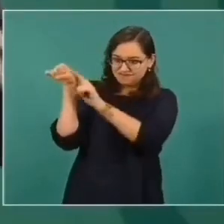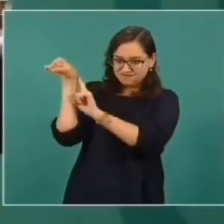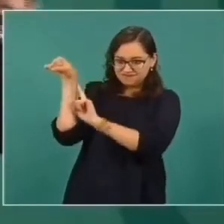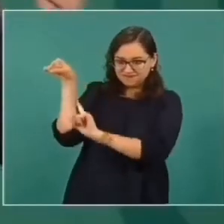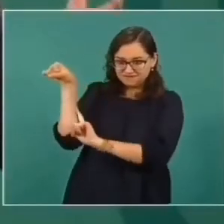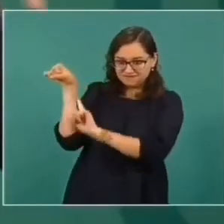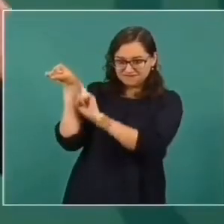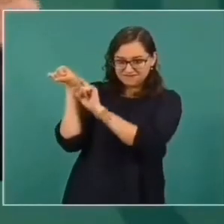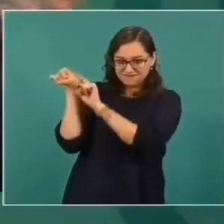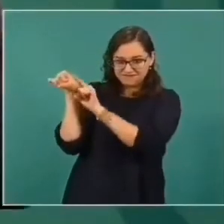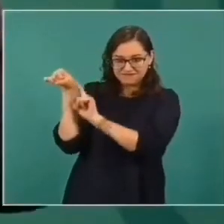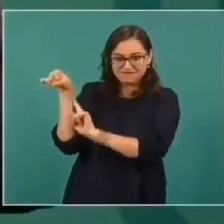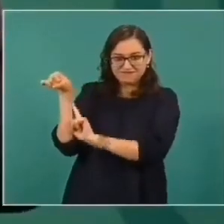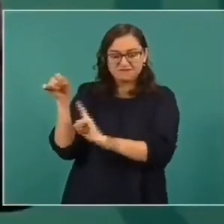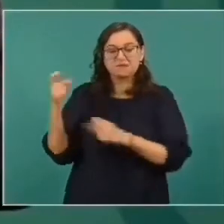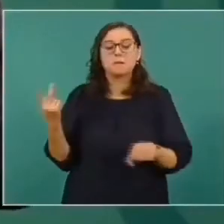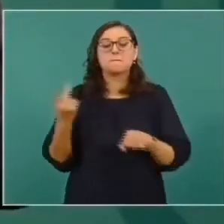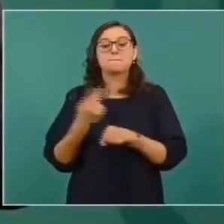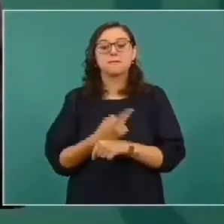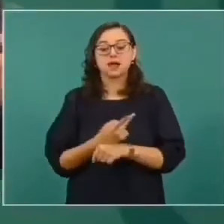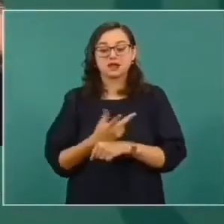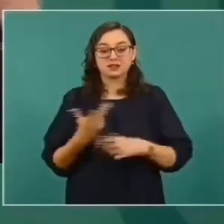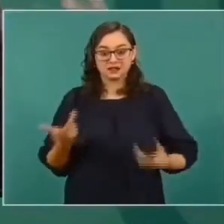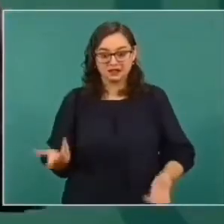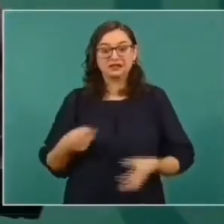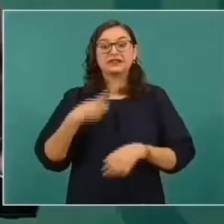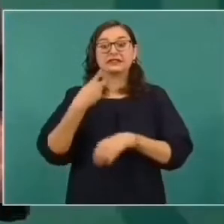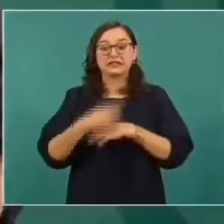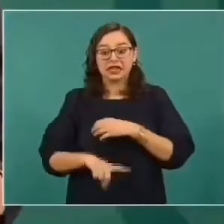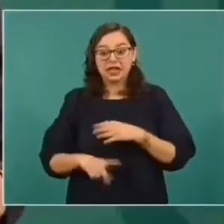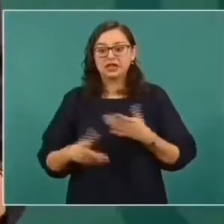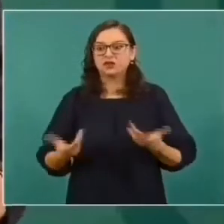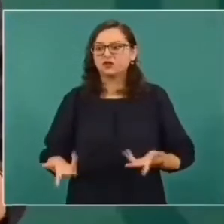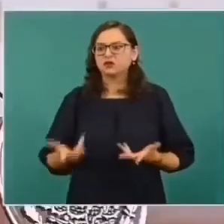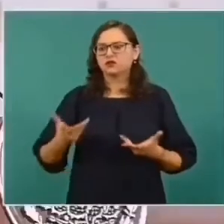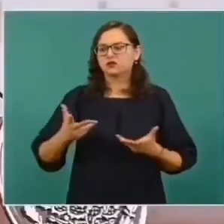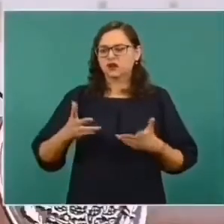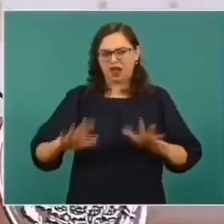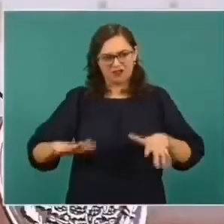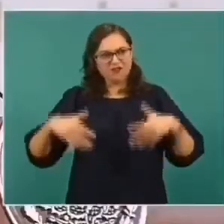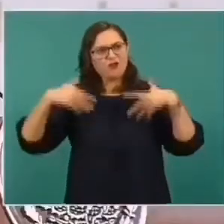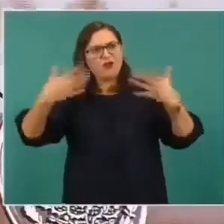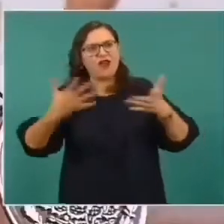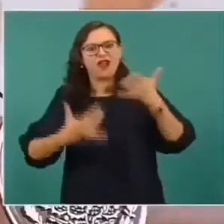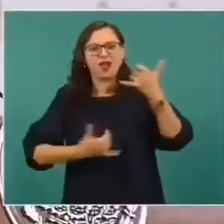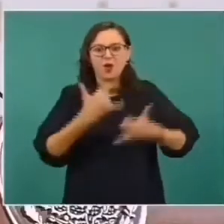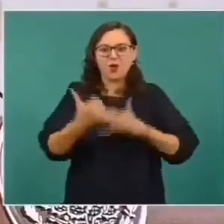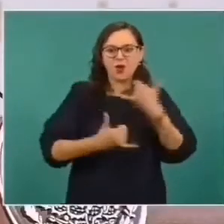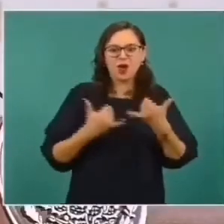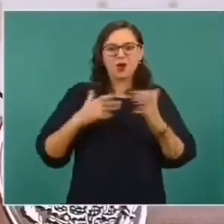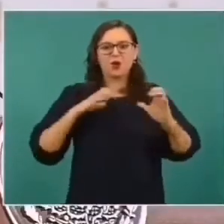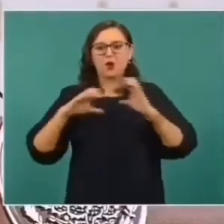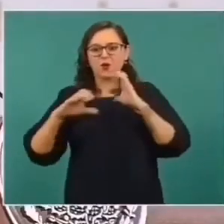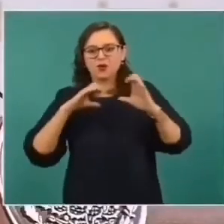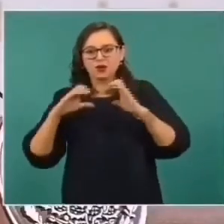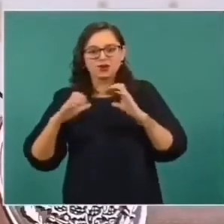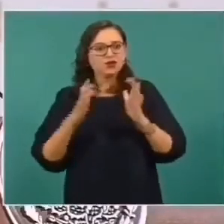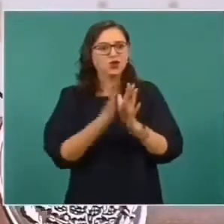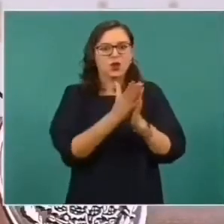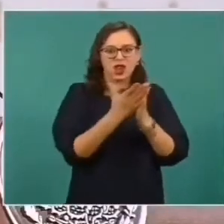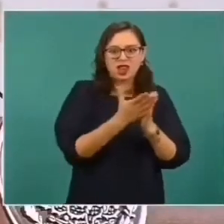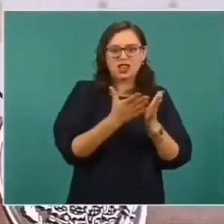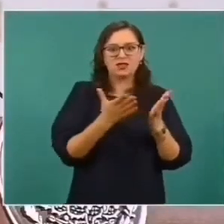y la posibilidad de otros juegos y de la comunicación y qué vamos a hacer con los